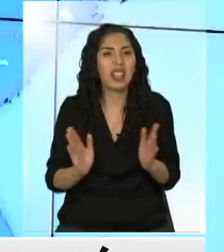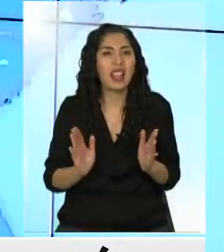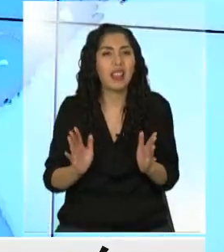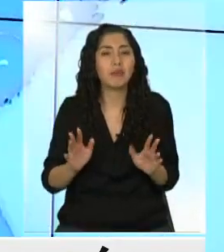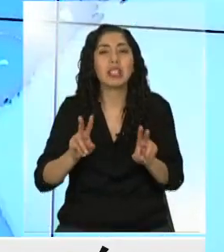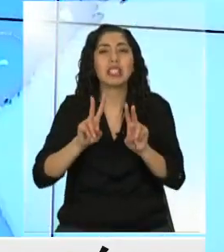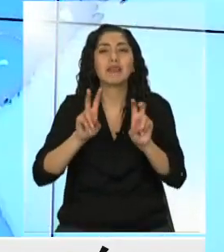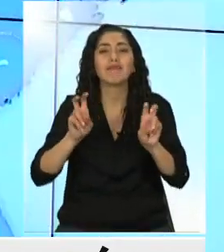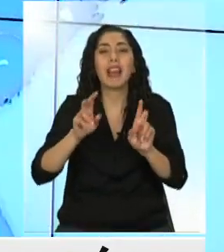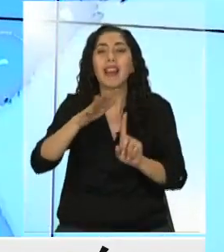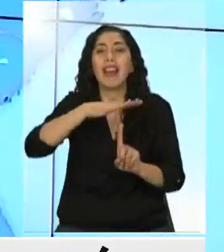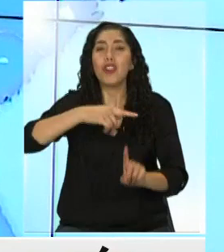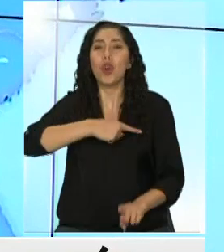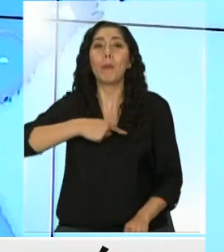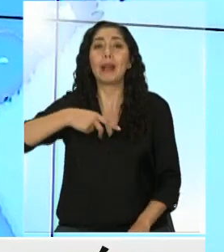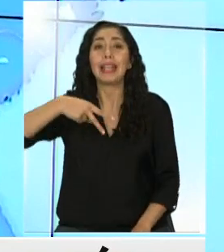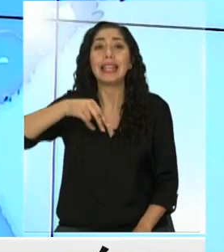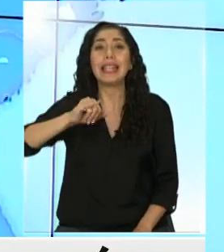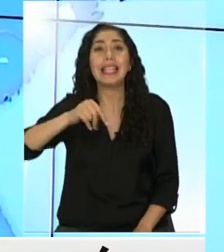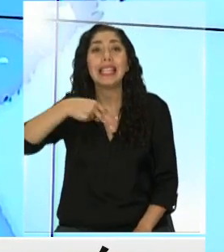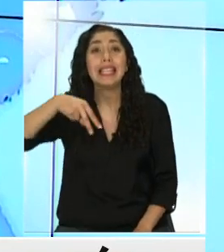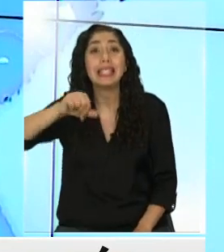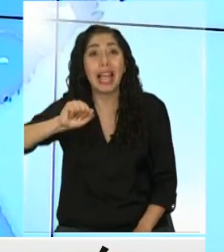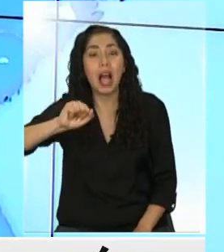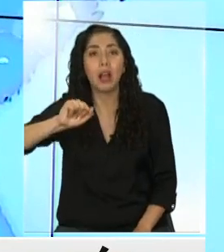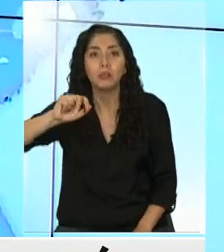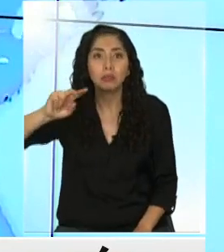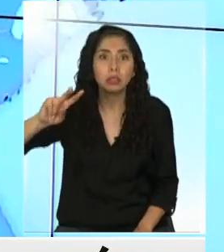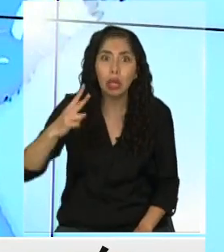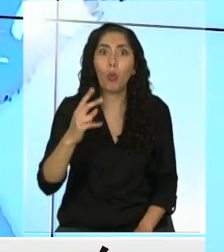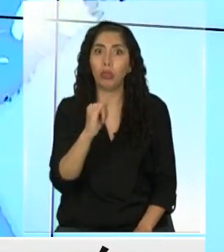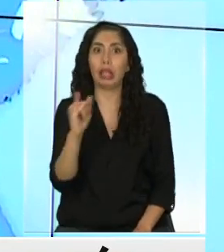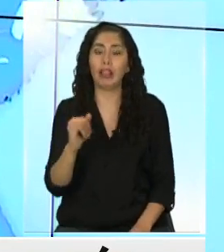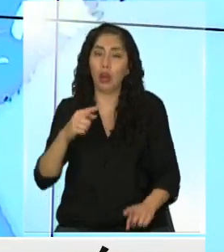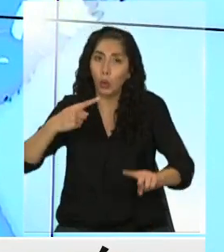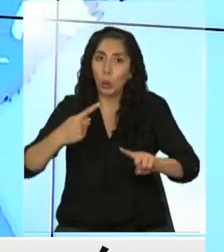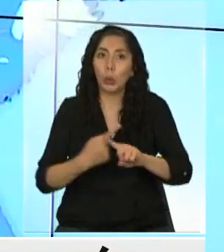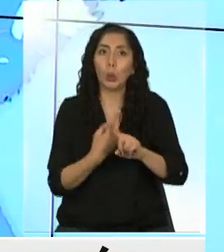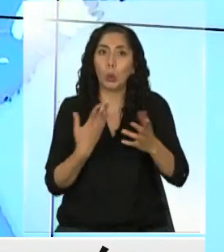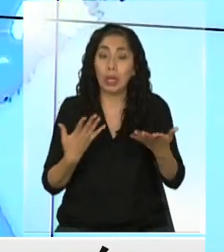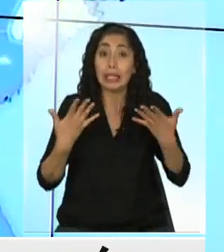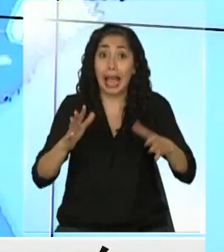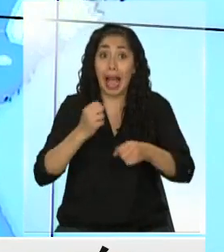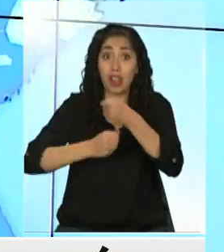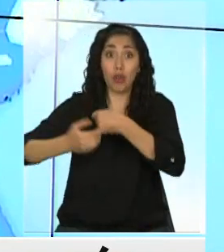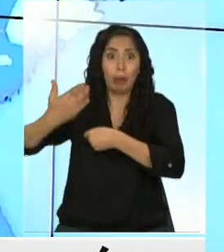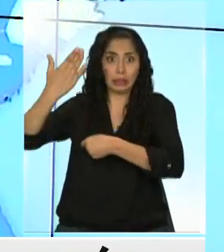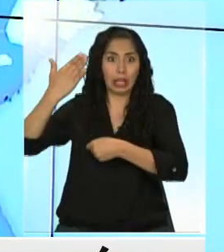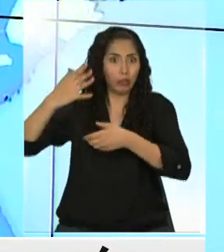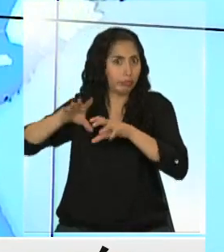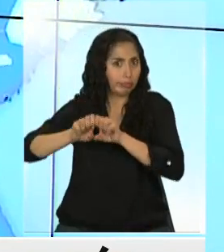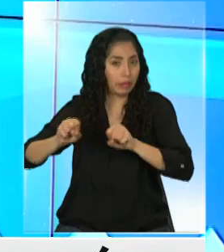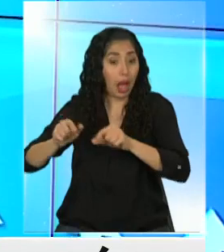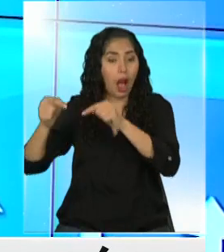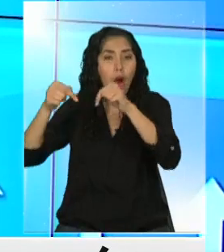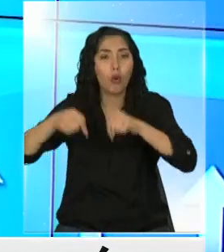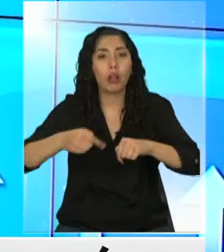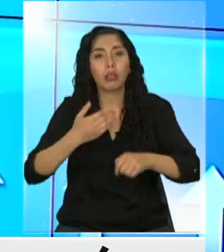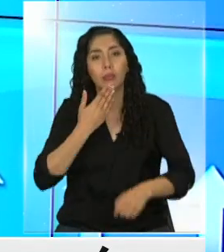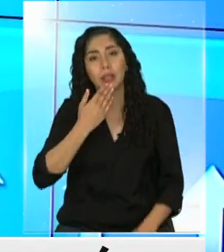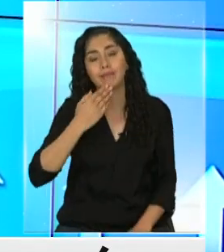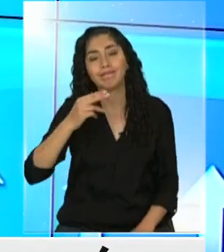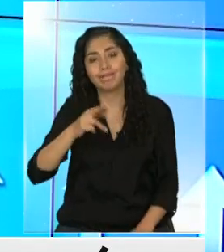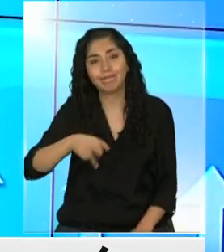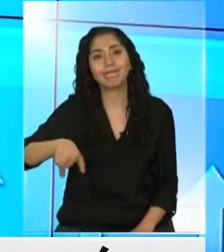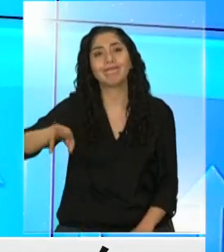a manifestarse por segunda vez consecutiva. Ya lo hizo entre el año pasado y este año. Bien entrado este año. Y ahora es muy probable que también nos